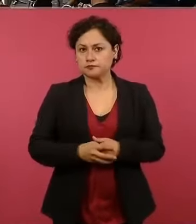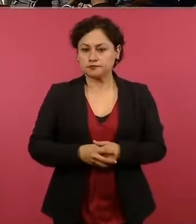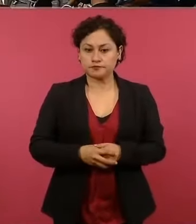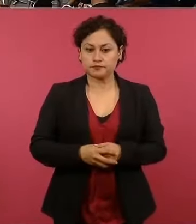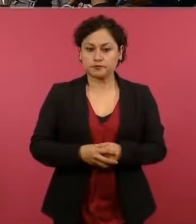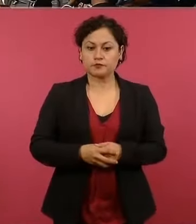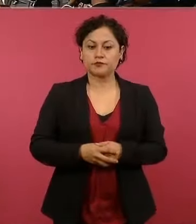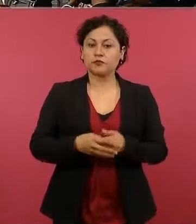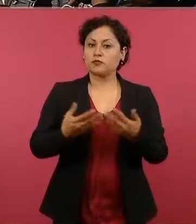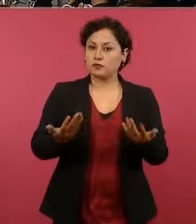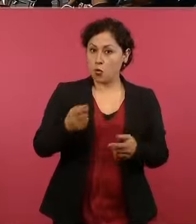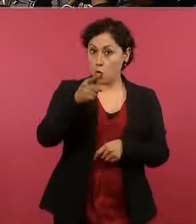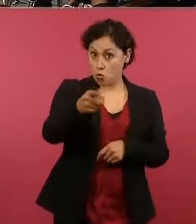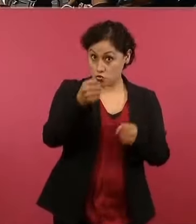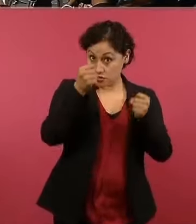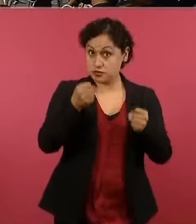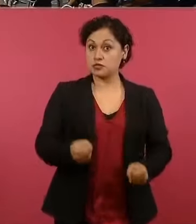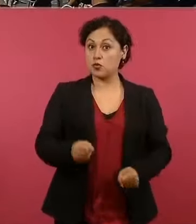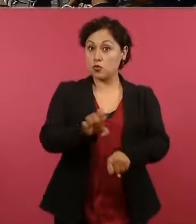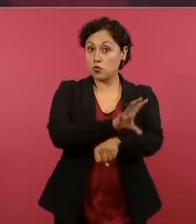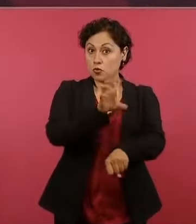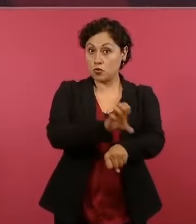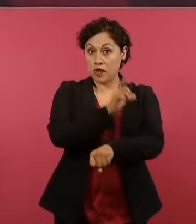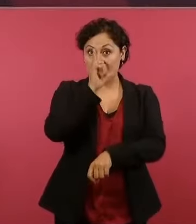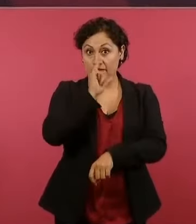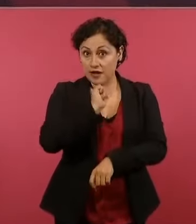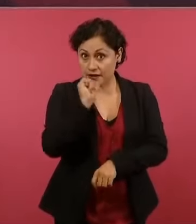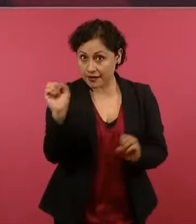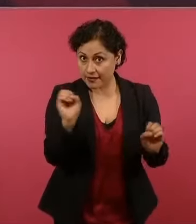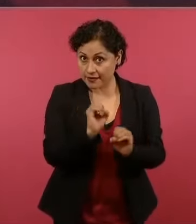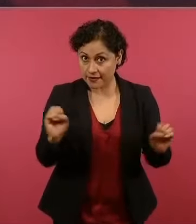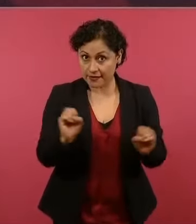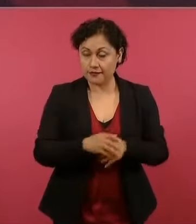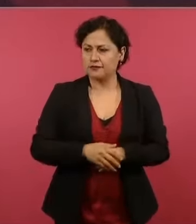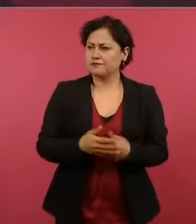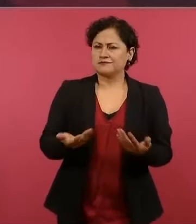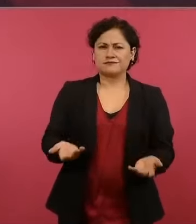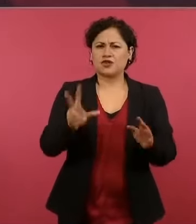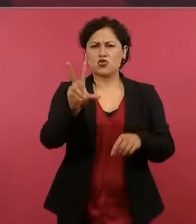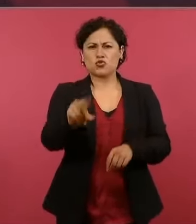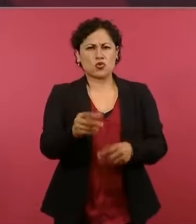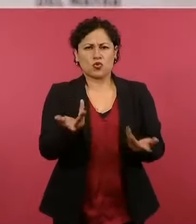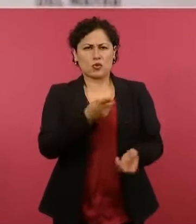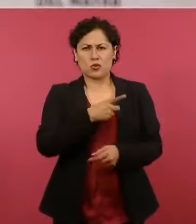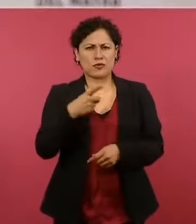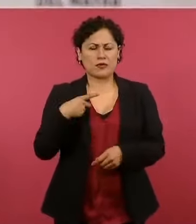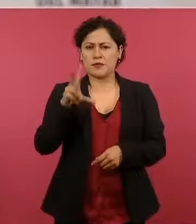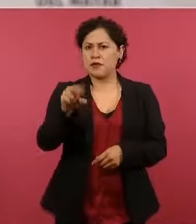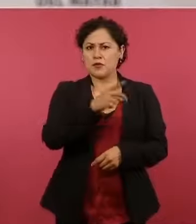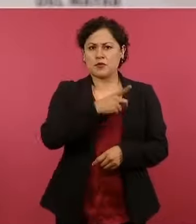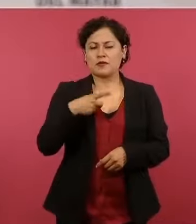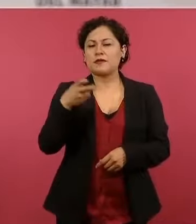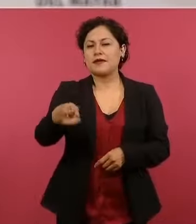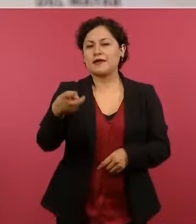Entonces, ¿garantiza que eléctricamente no haya ninguna falla? No tiene por qué fallar. Eso lo hacían los